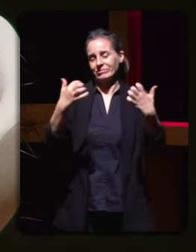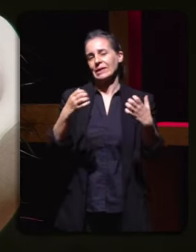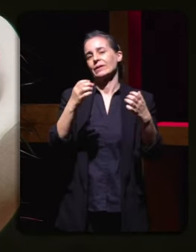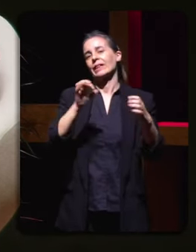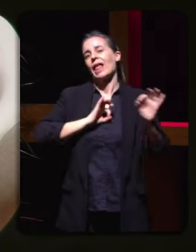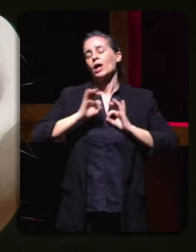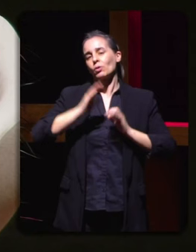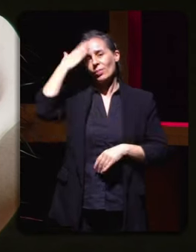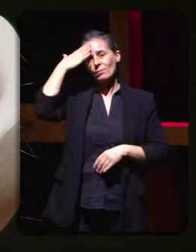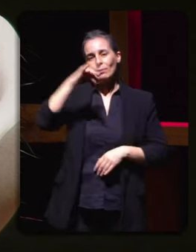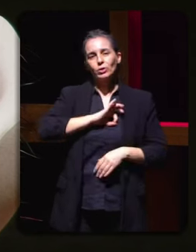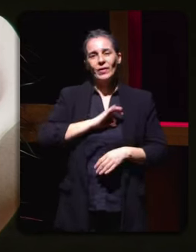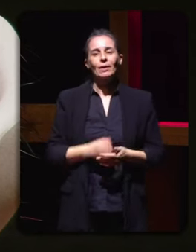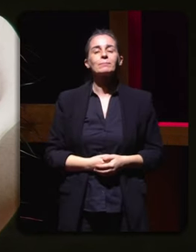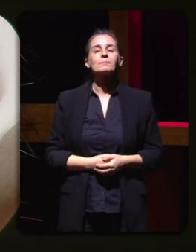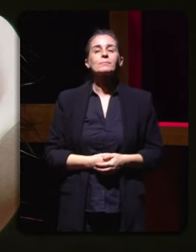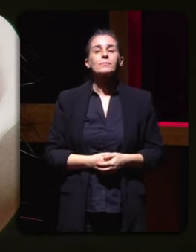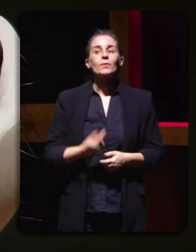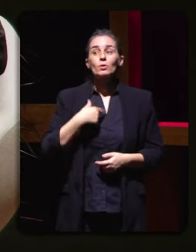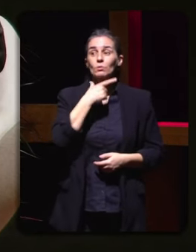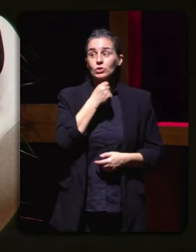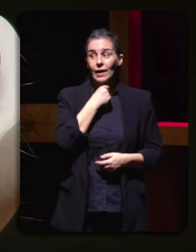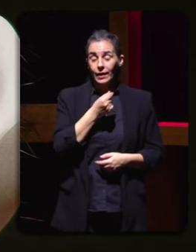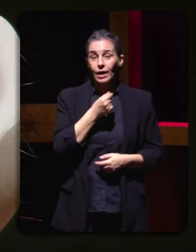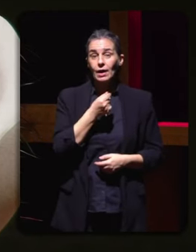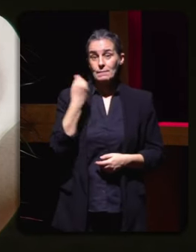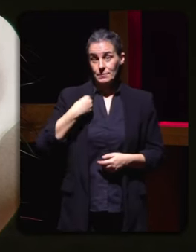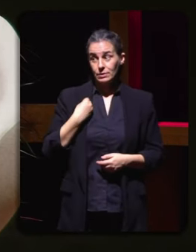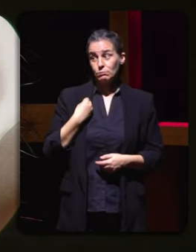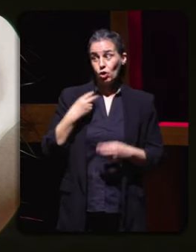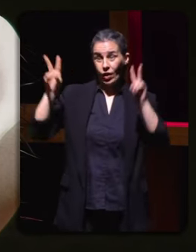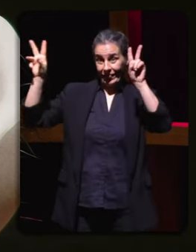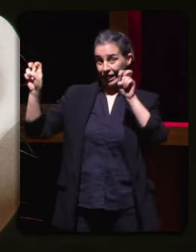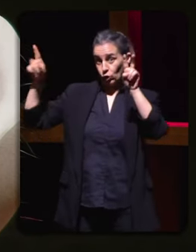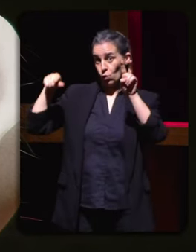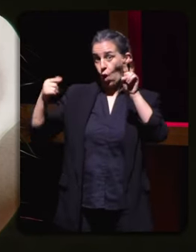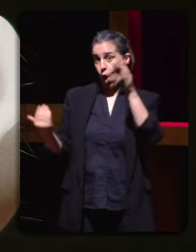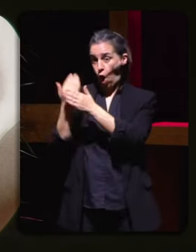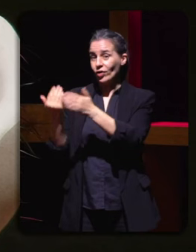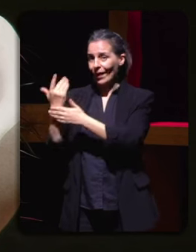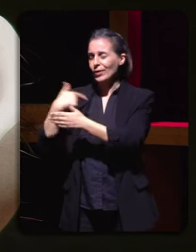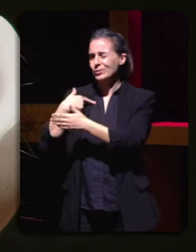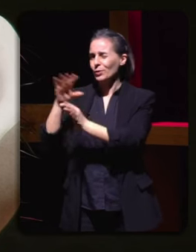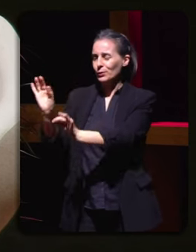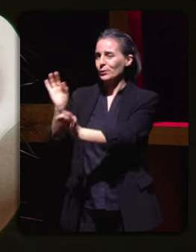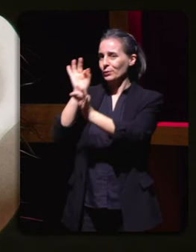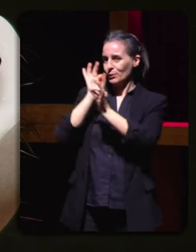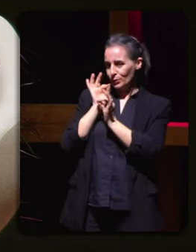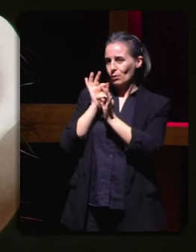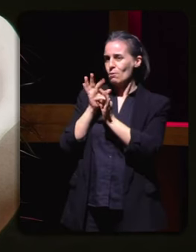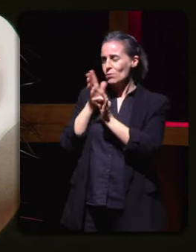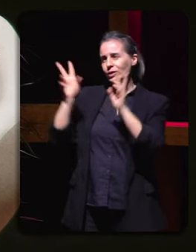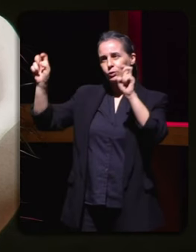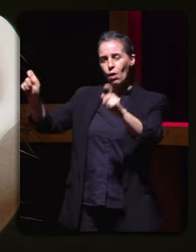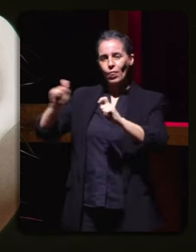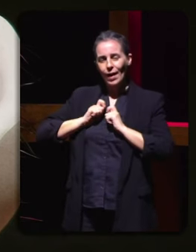Principal de Pontevedra. Gostaríame apoyarme en o título de estas jornadas, que me parece especialmente sugerente,